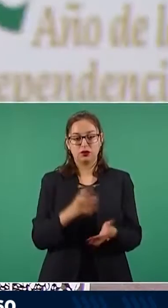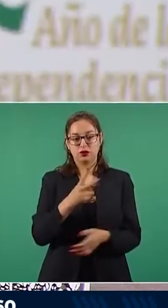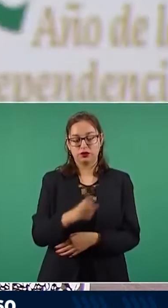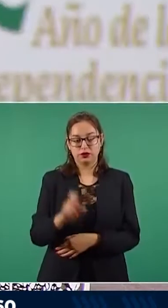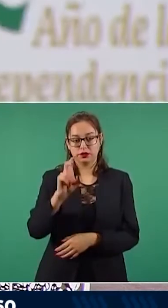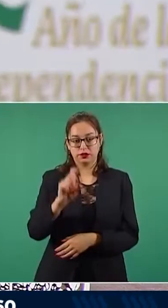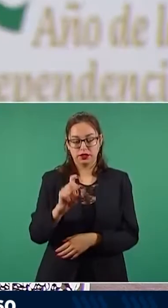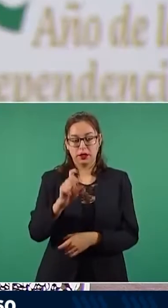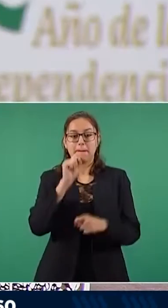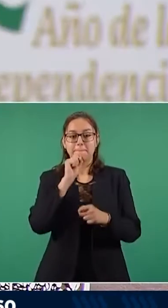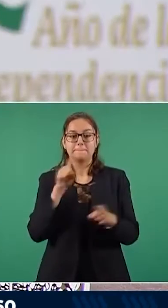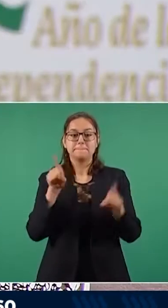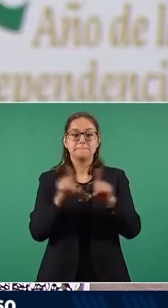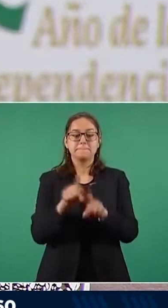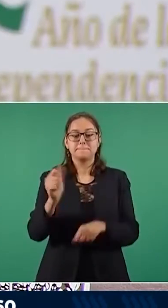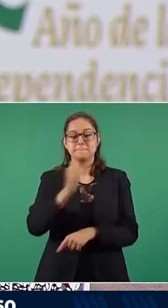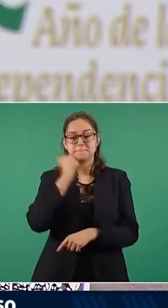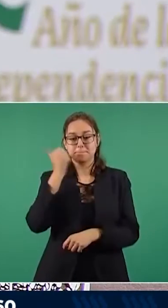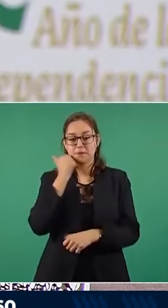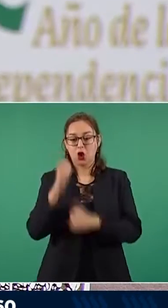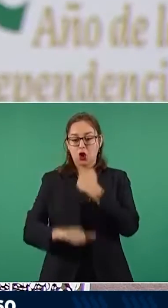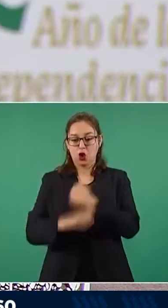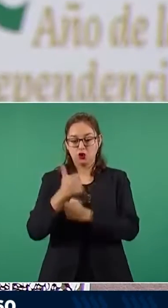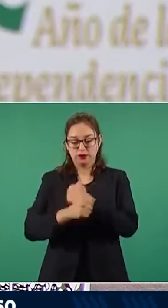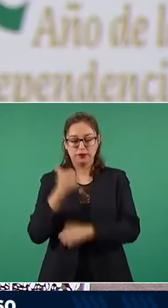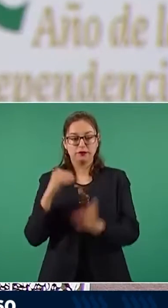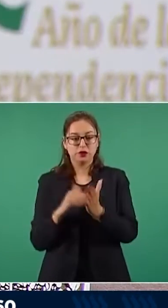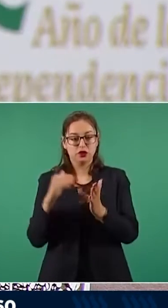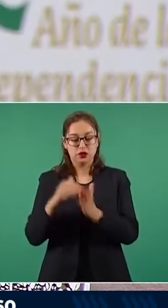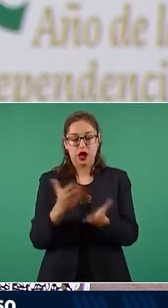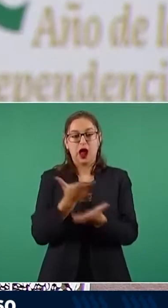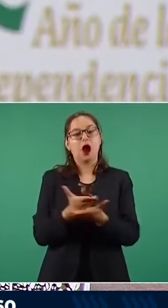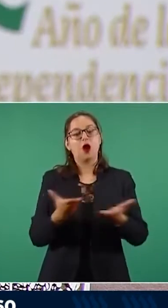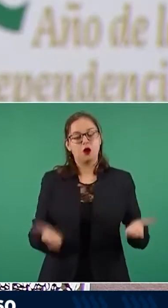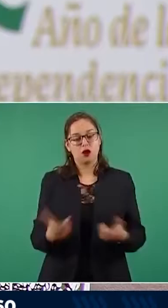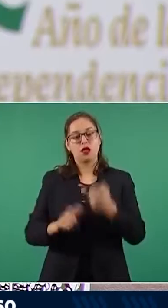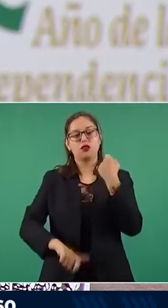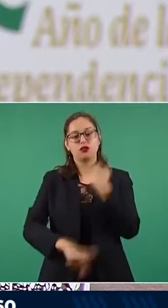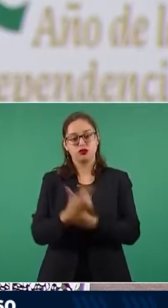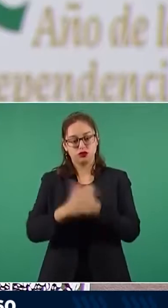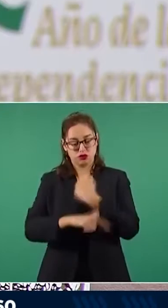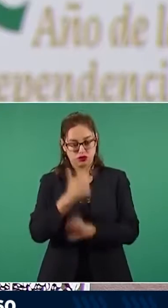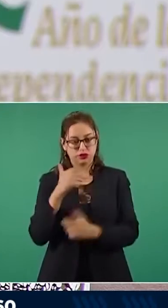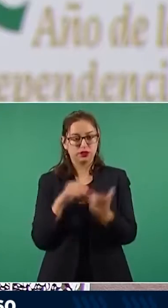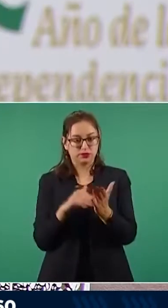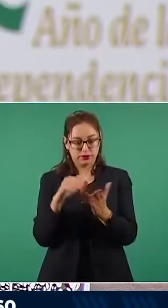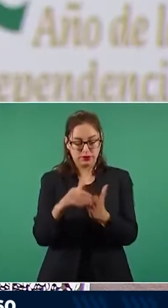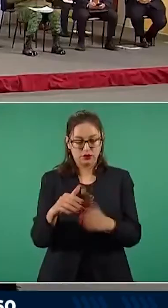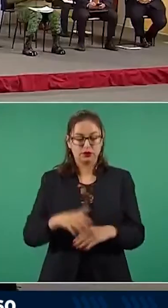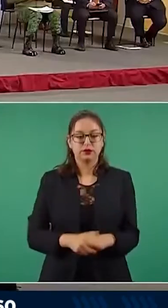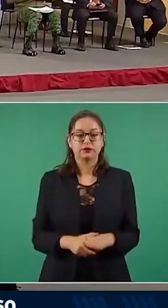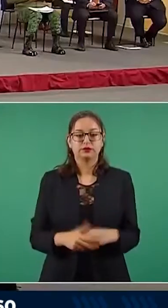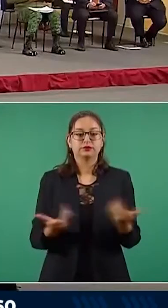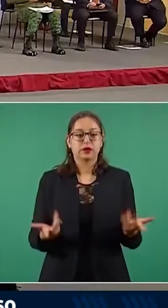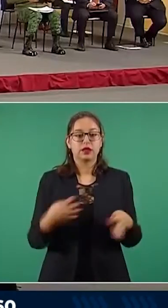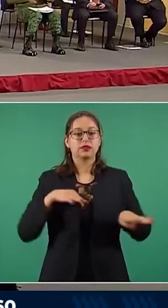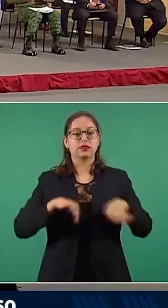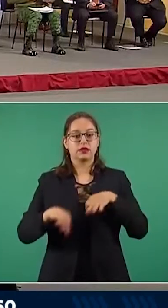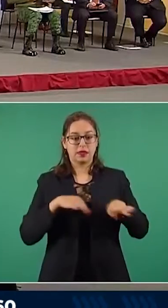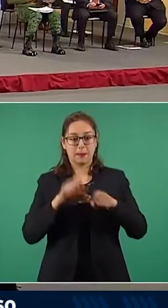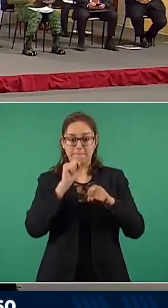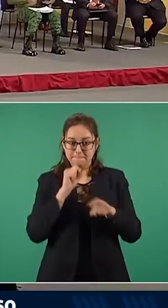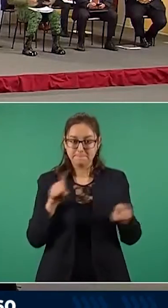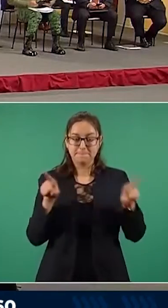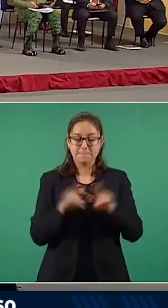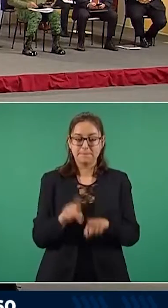Así como de alumnos, empezamos con 11 millones, ya llevamos 12 millones 639 mil 915. Y en trabajadores también empezamos